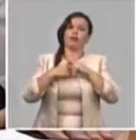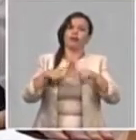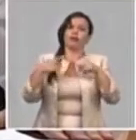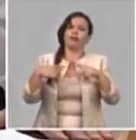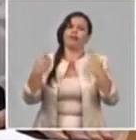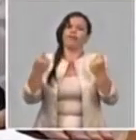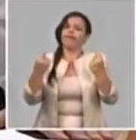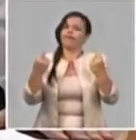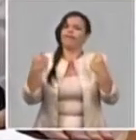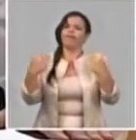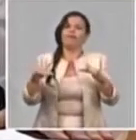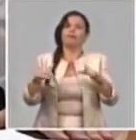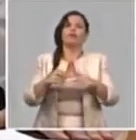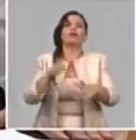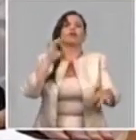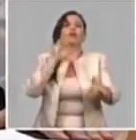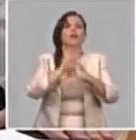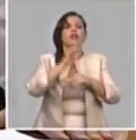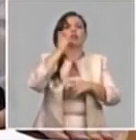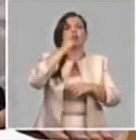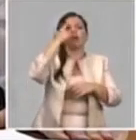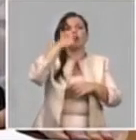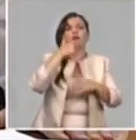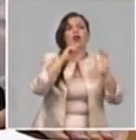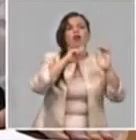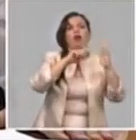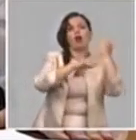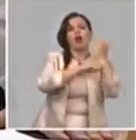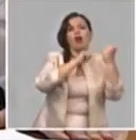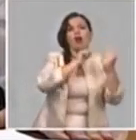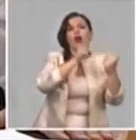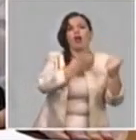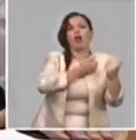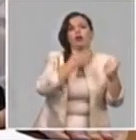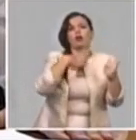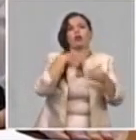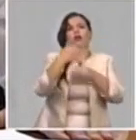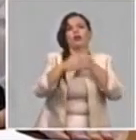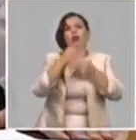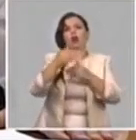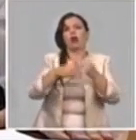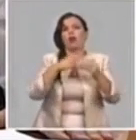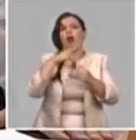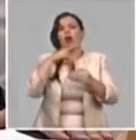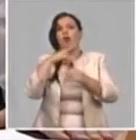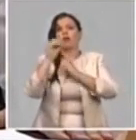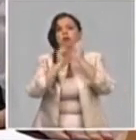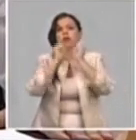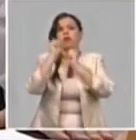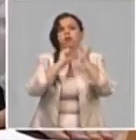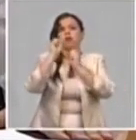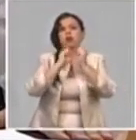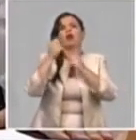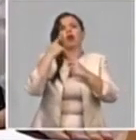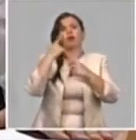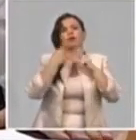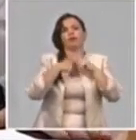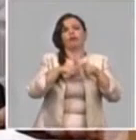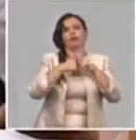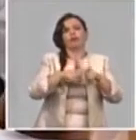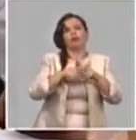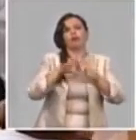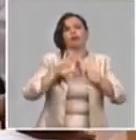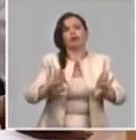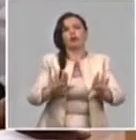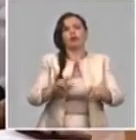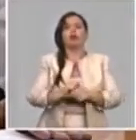semana el cárnico de Ciego de Ávila, la afectación que venía con la bomba de agua no ha sido posible resolverse. Se logró recuperar en el país con la integración de